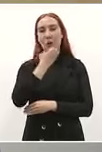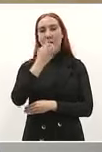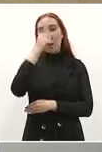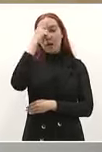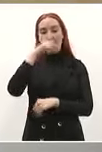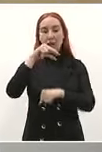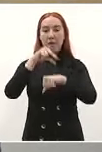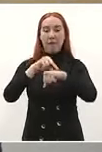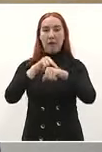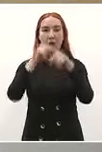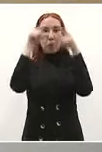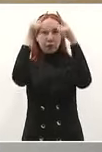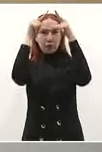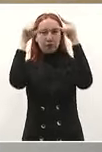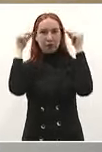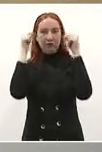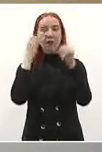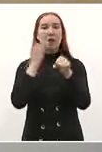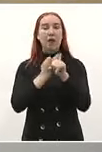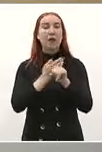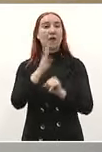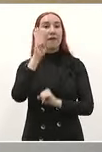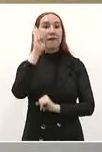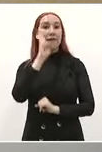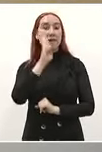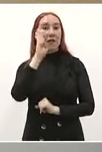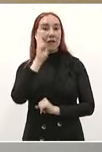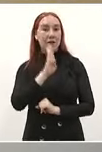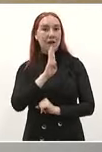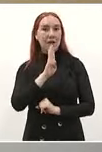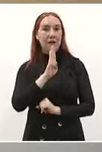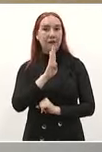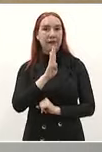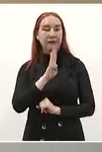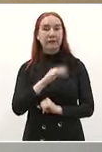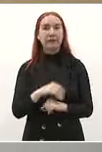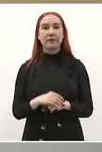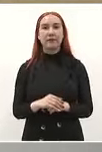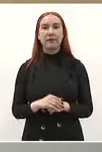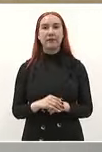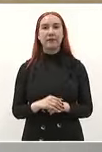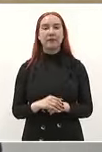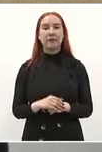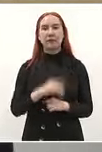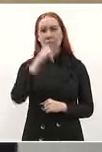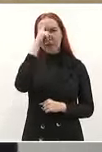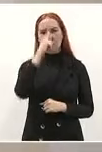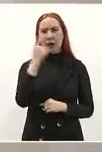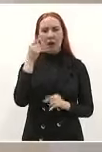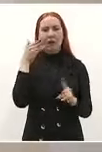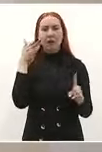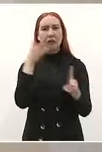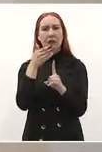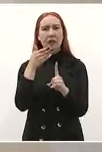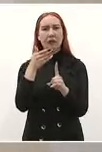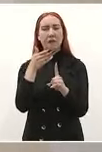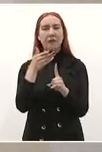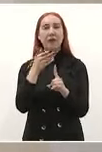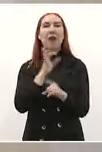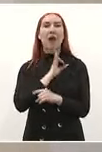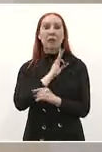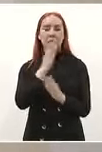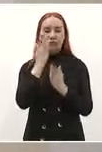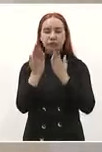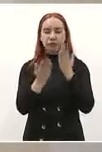y se están dando becas para especialización de médicos